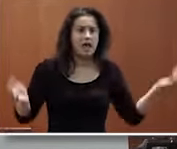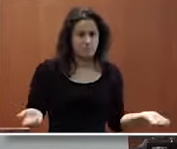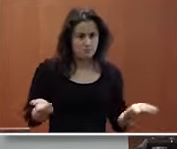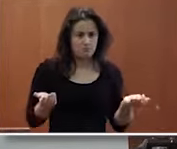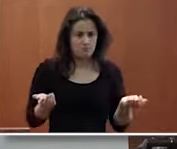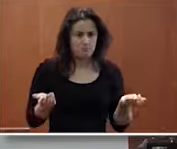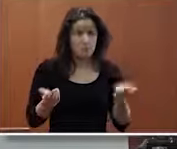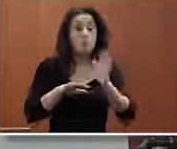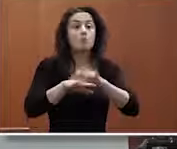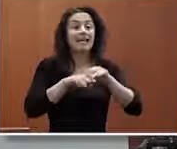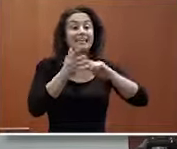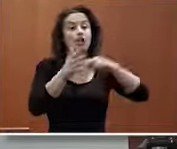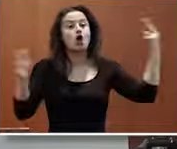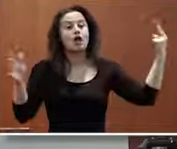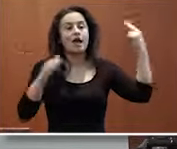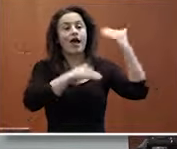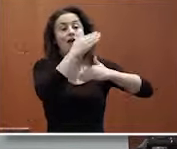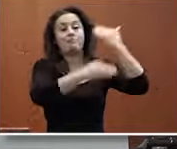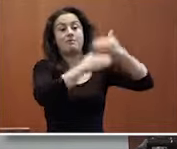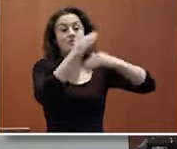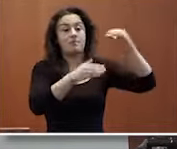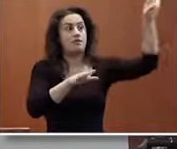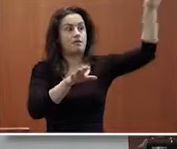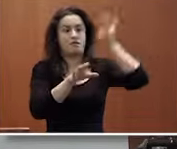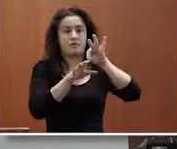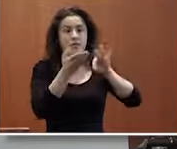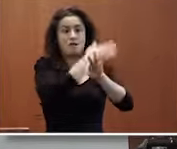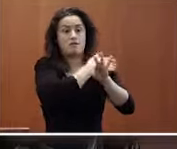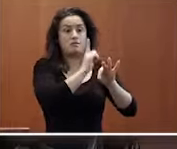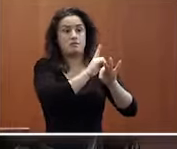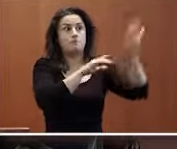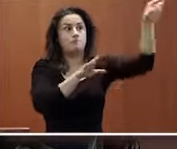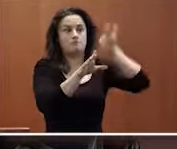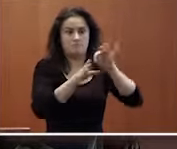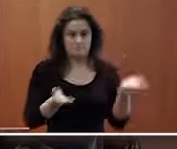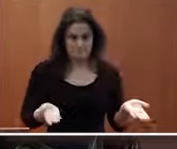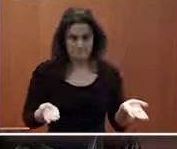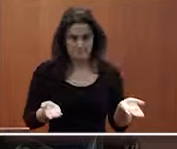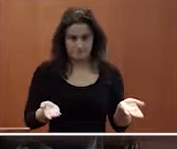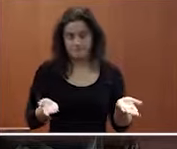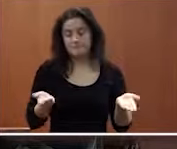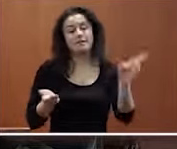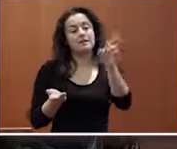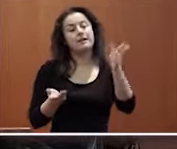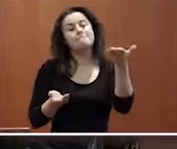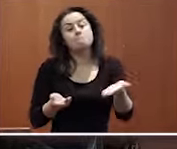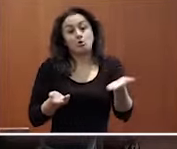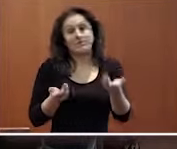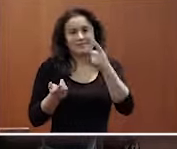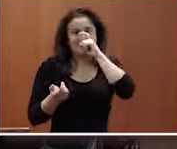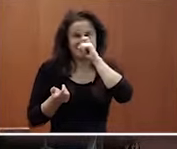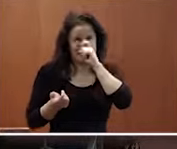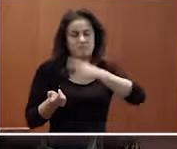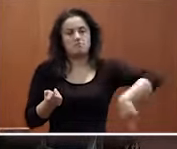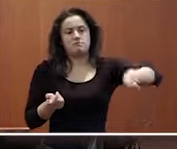se incorporan a tecnologías que no estaban en su momento en desarrollo bueno por lo tanto es importante tener esto en cuenta y yo creo que también